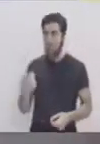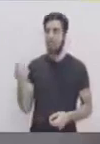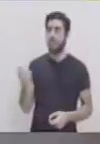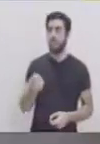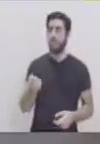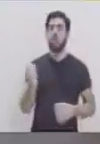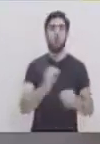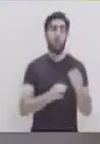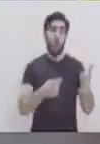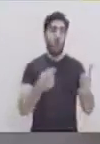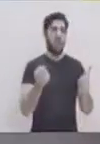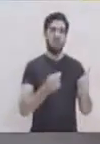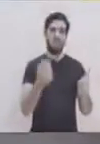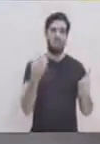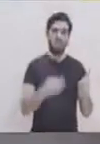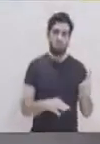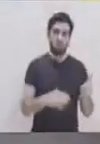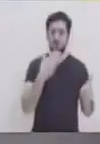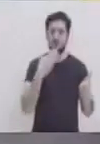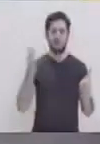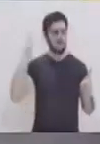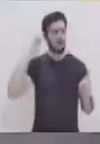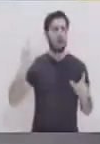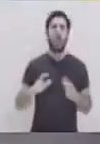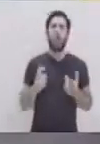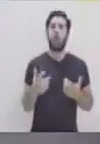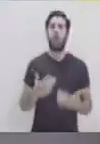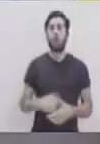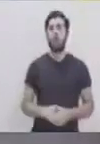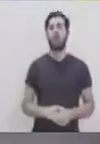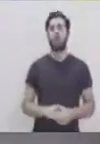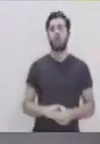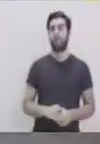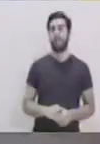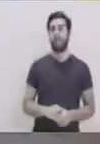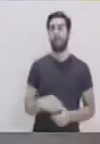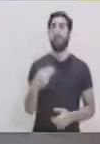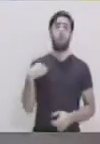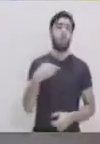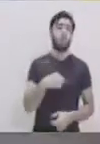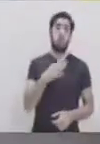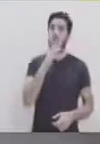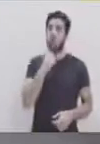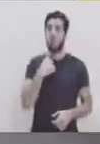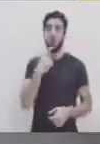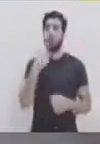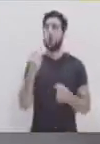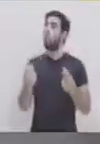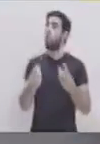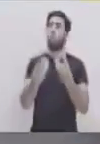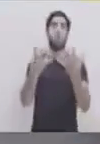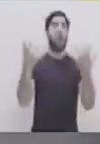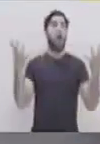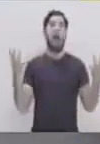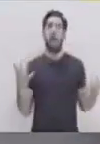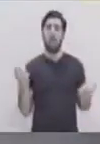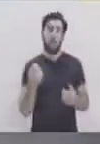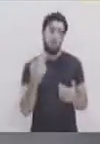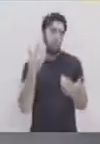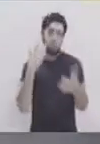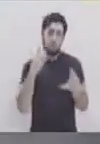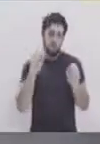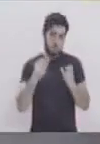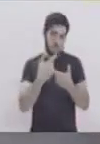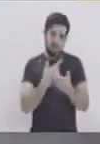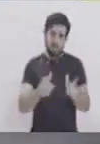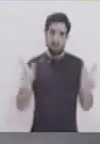identificar en realidad si son amigos o no son amigos? Pues, una cantidad para tener amigos no podríamos decir que hay, ¿verdad?